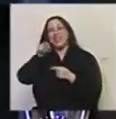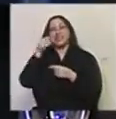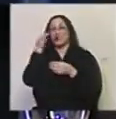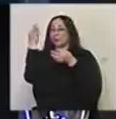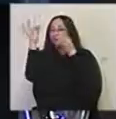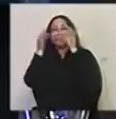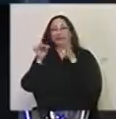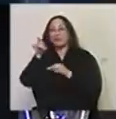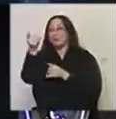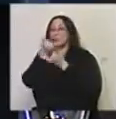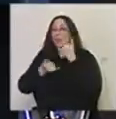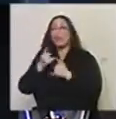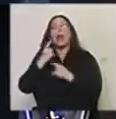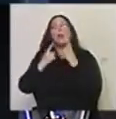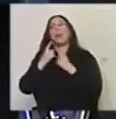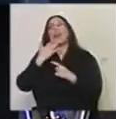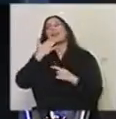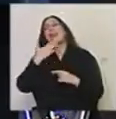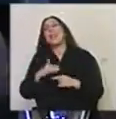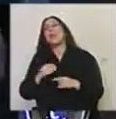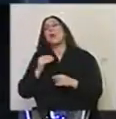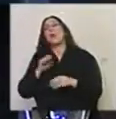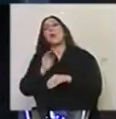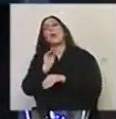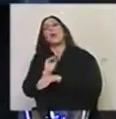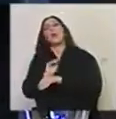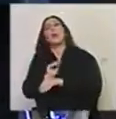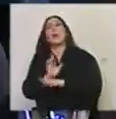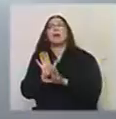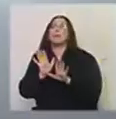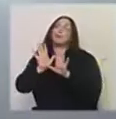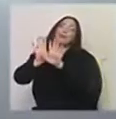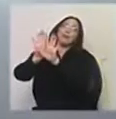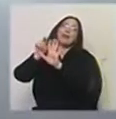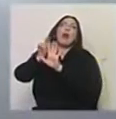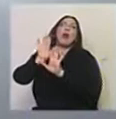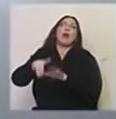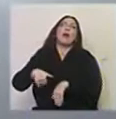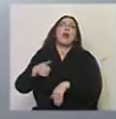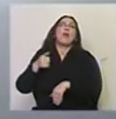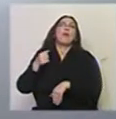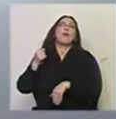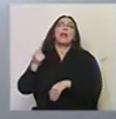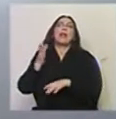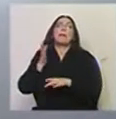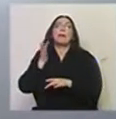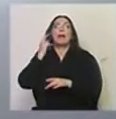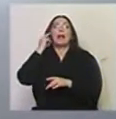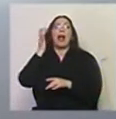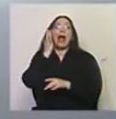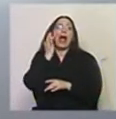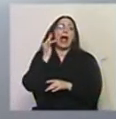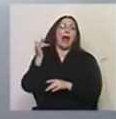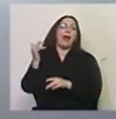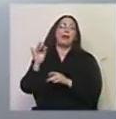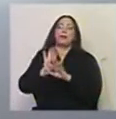alguno entiende a la cultura como una cosa medio abstracta allí, vinculada fundamentalmente a las bellas artes y